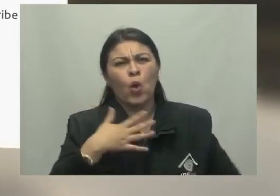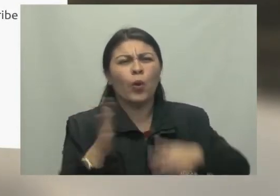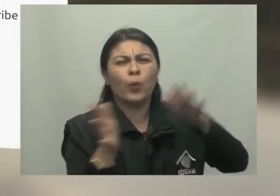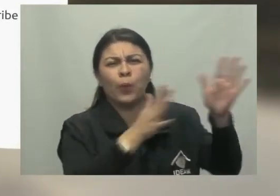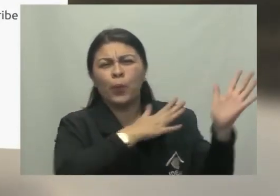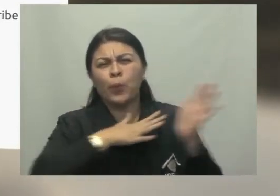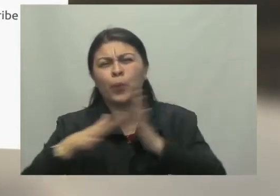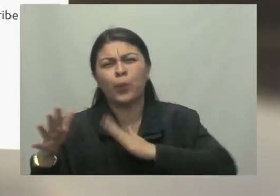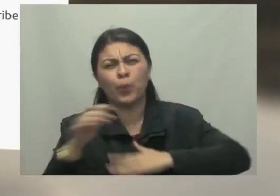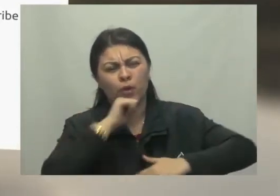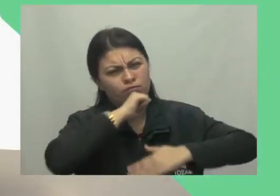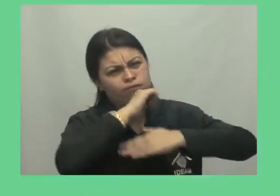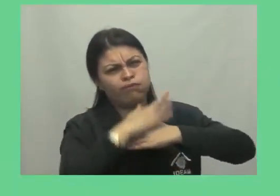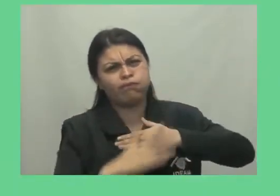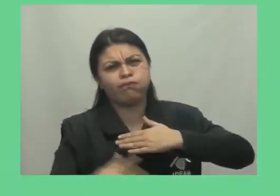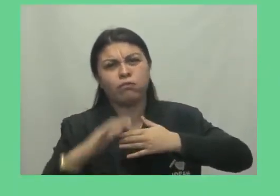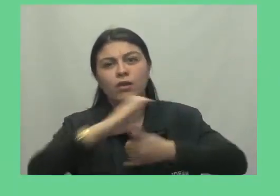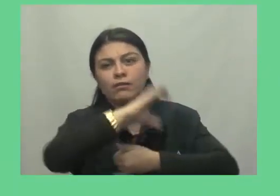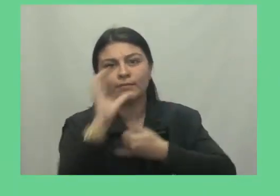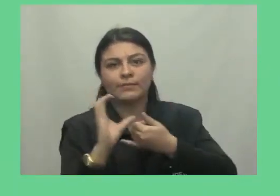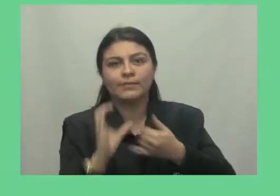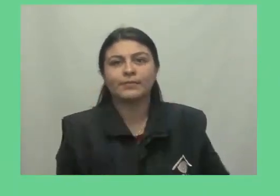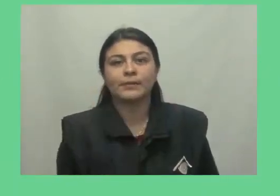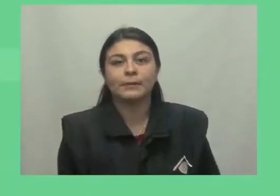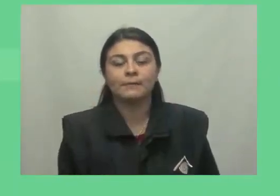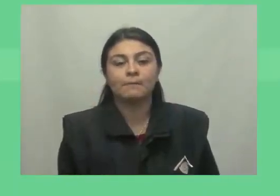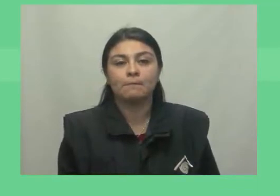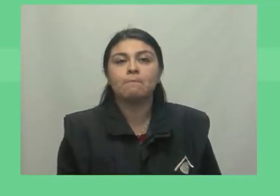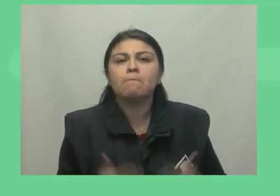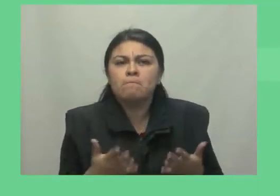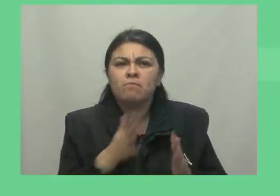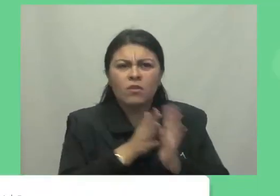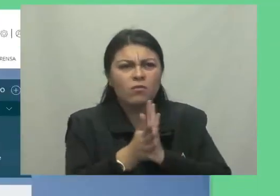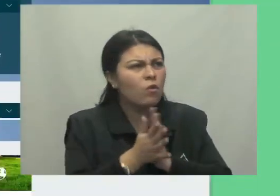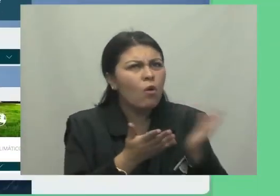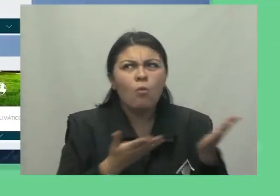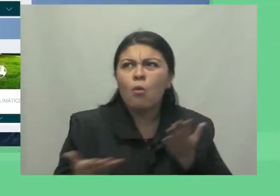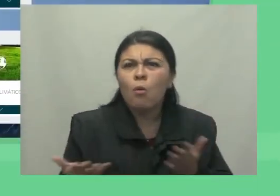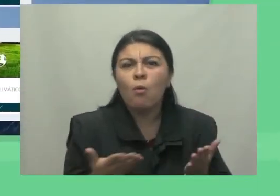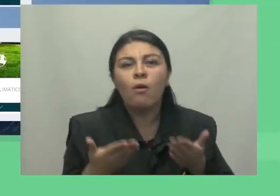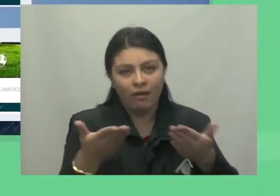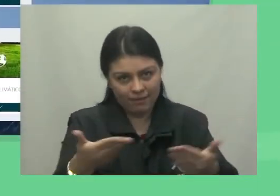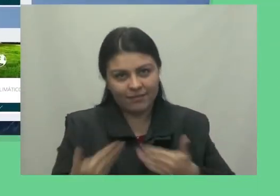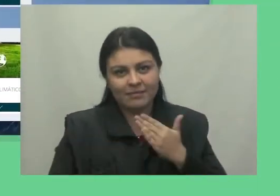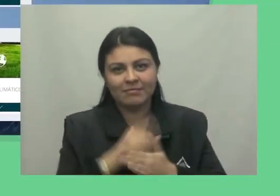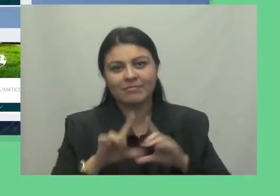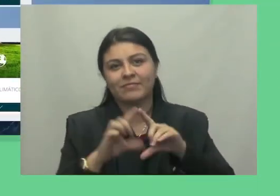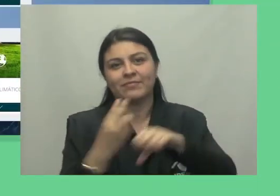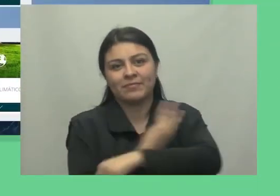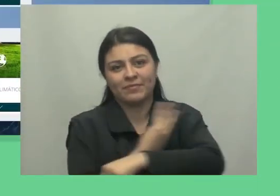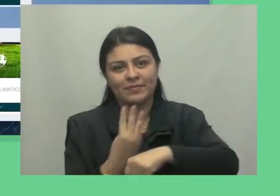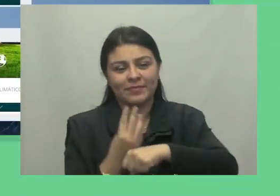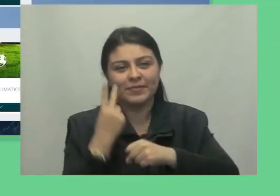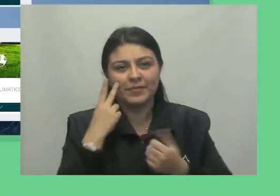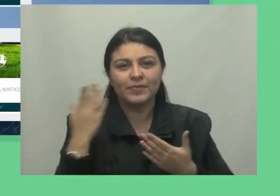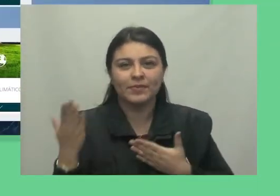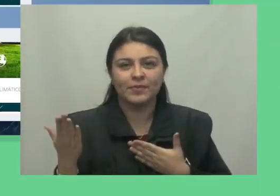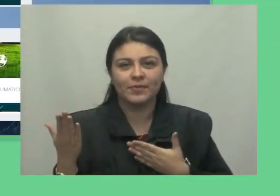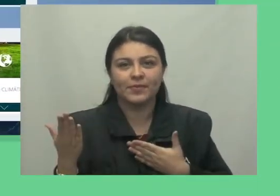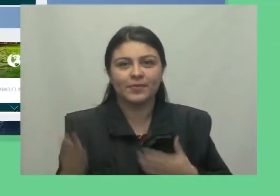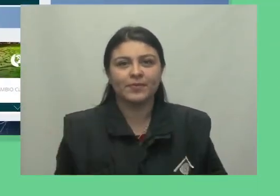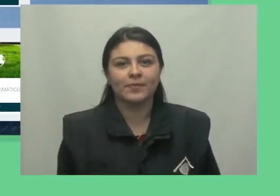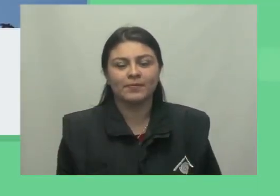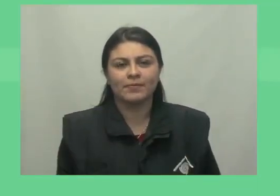fuertes vientos en el mar Caribe colombiano Para mayor información sobre el pronóstico del tiempo, visítenos en www.ideam.gov